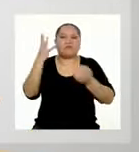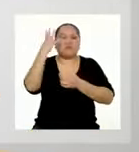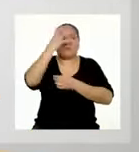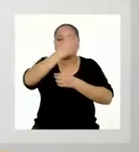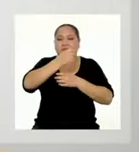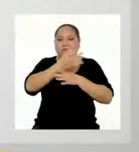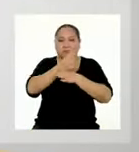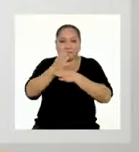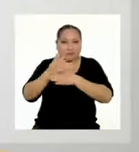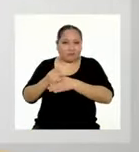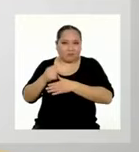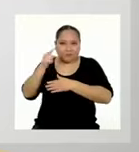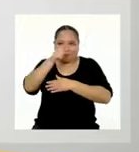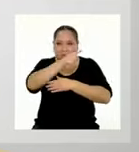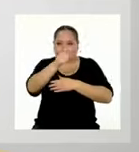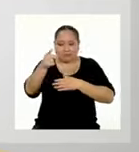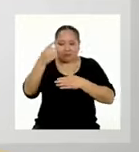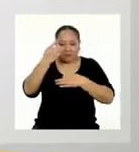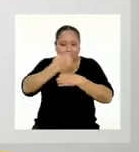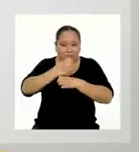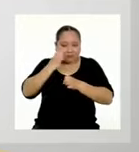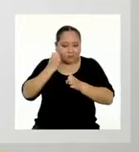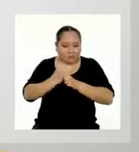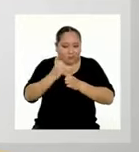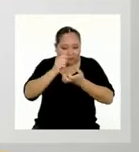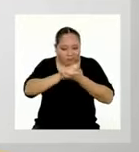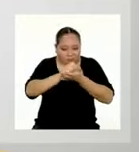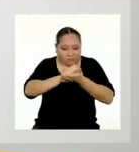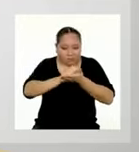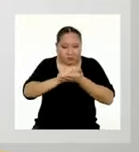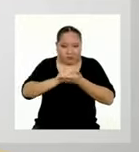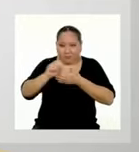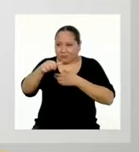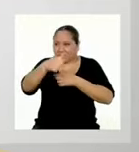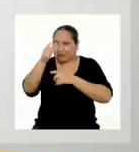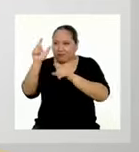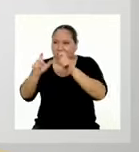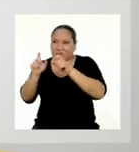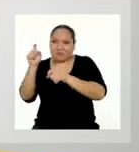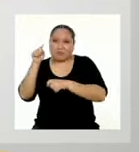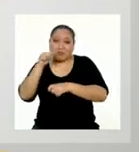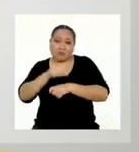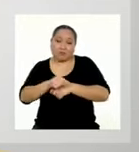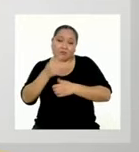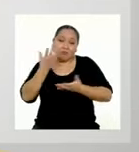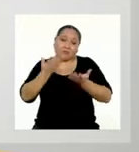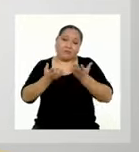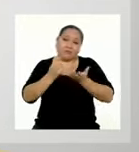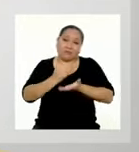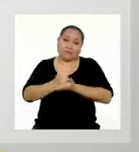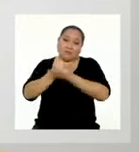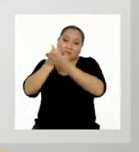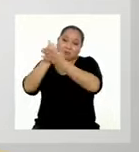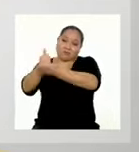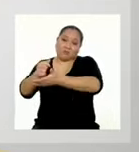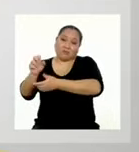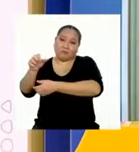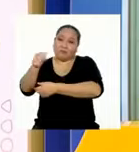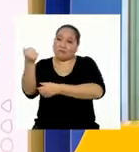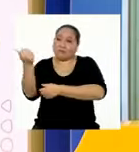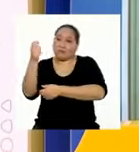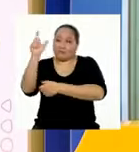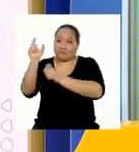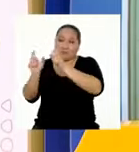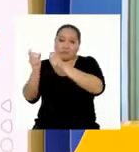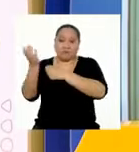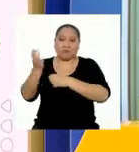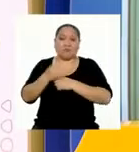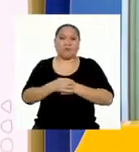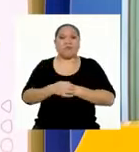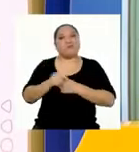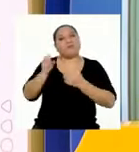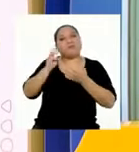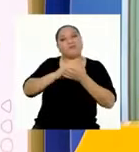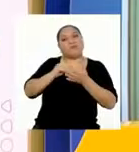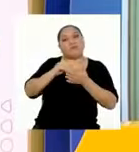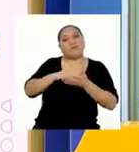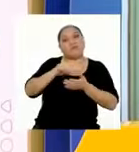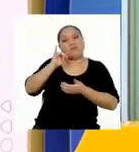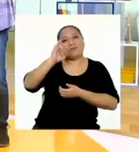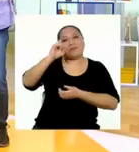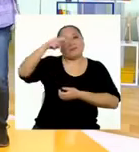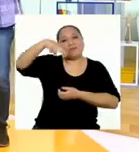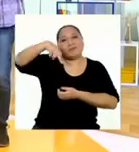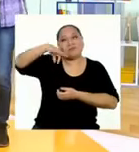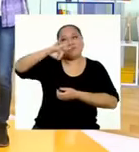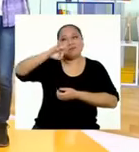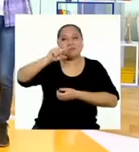compartamos lo que hemos creado con otras personas, porque puede ser un aporte enriquecedor para ellas. Y más con nuestras